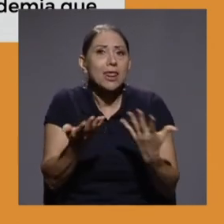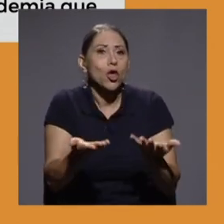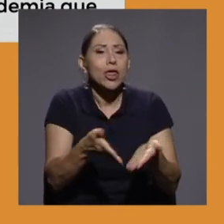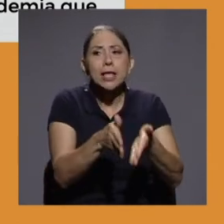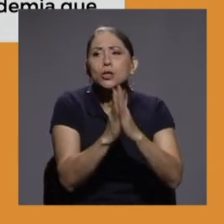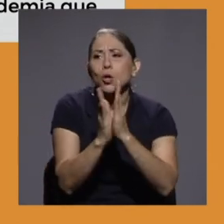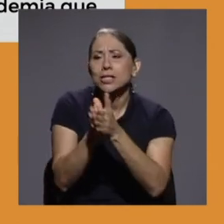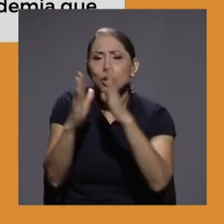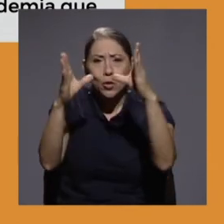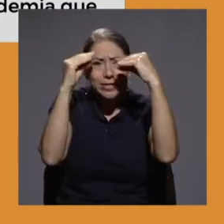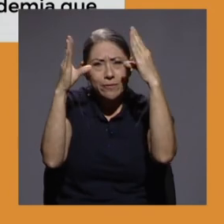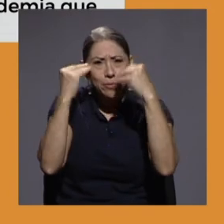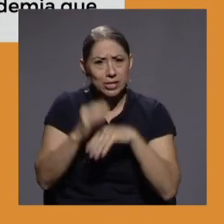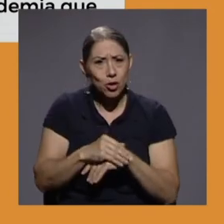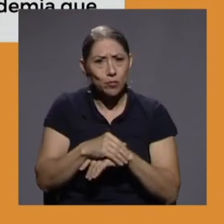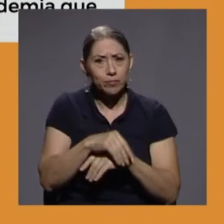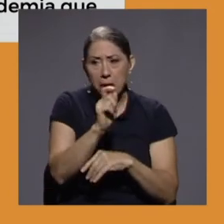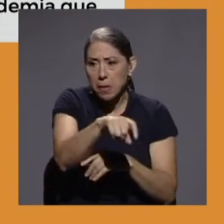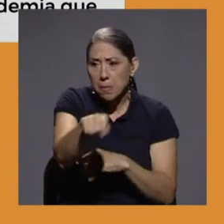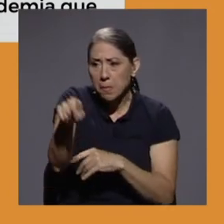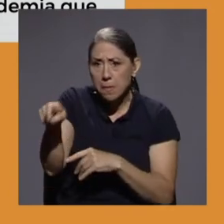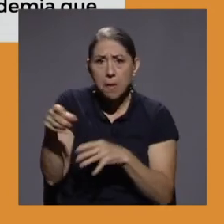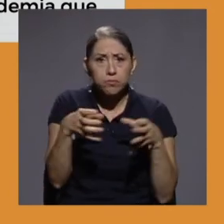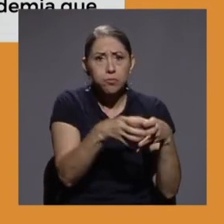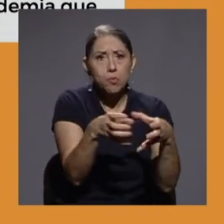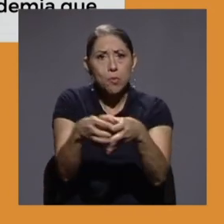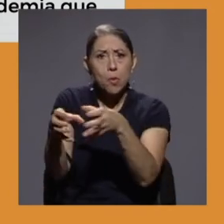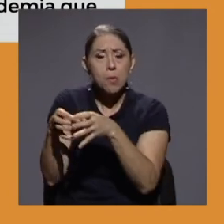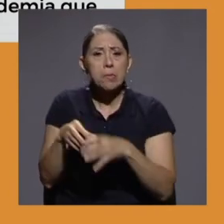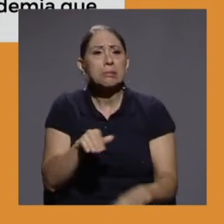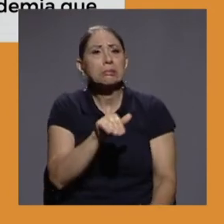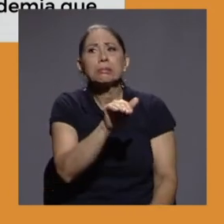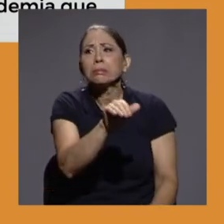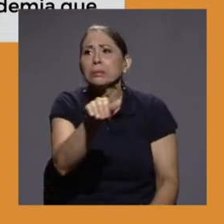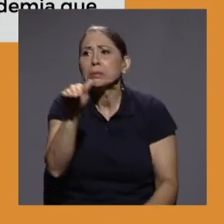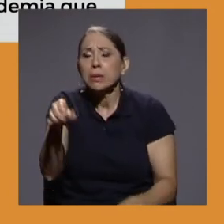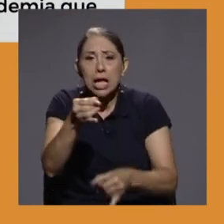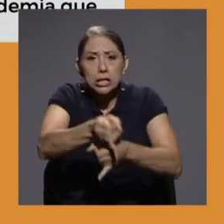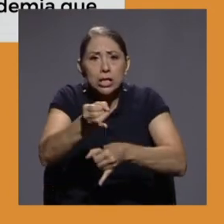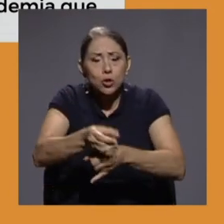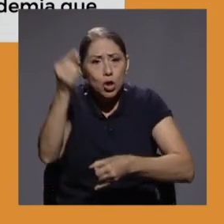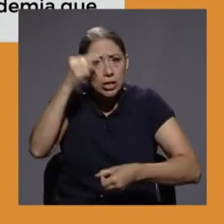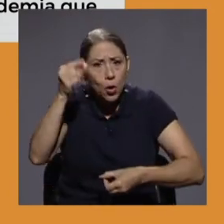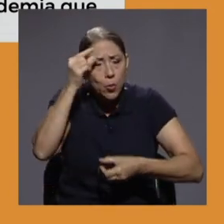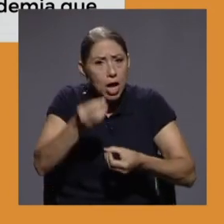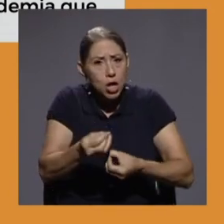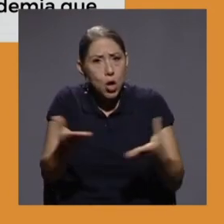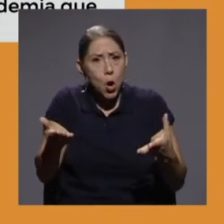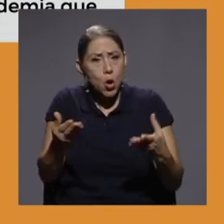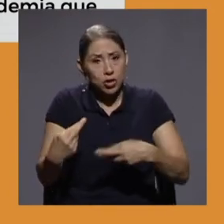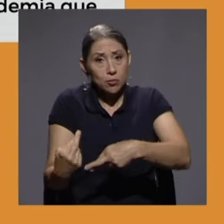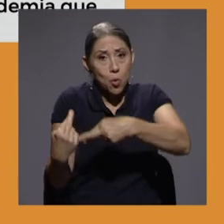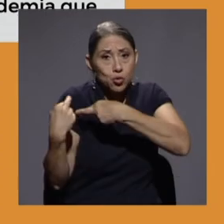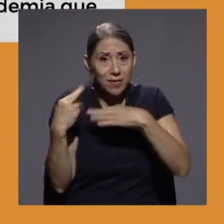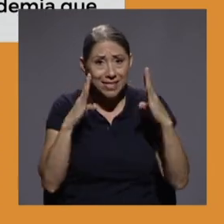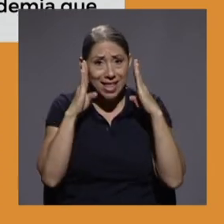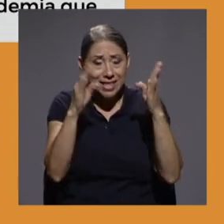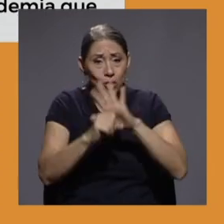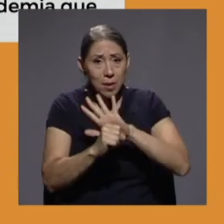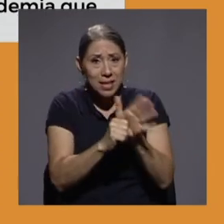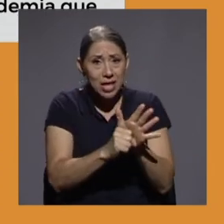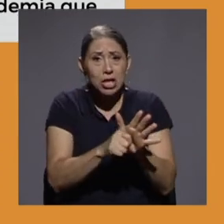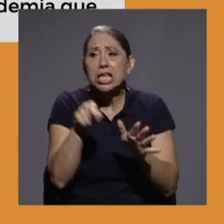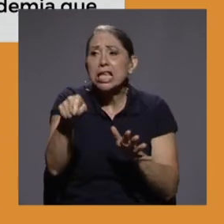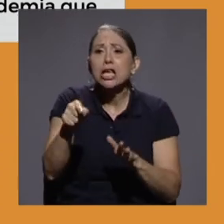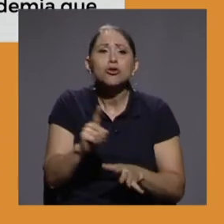de información, distintos sectores se acercaron a las instituciones de gobierno responsables de la atención de la pandemia e hicieron solicitud